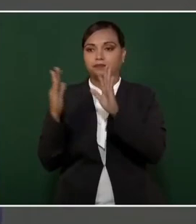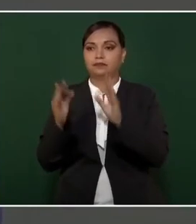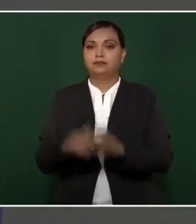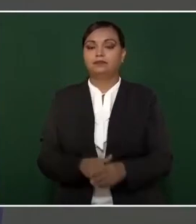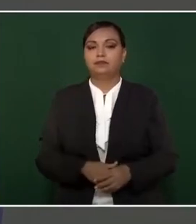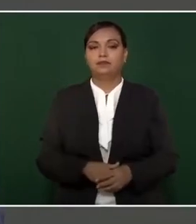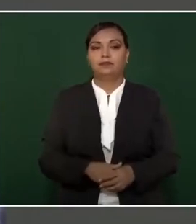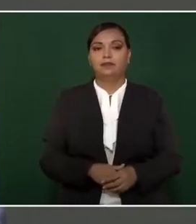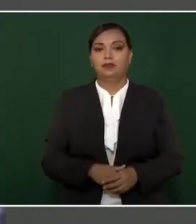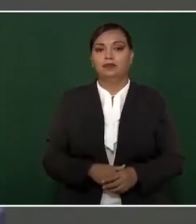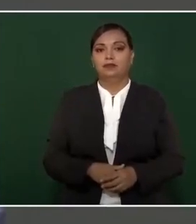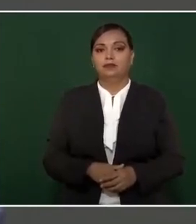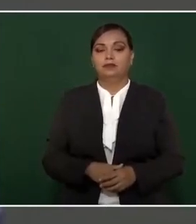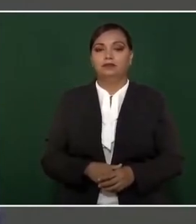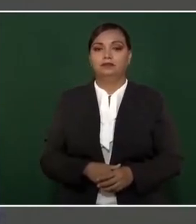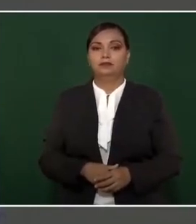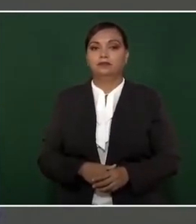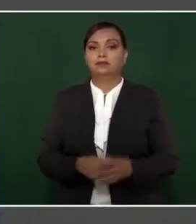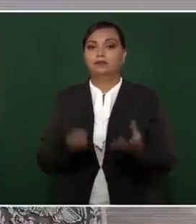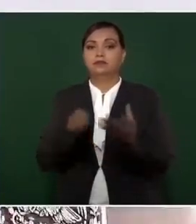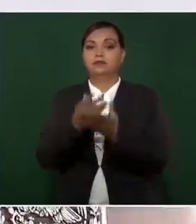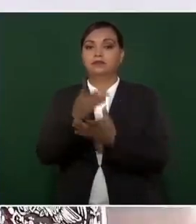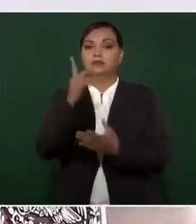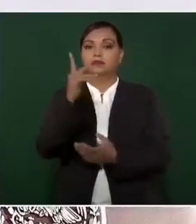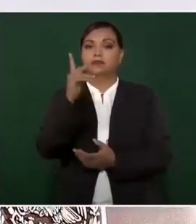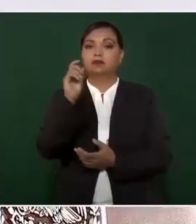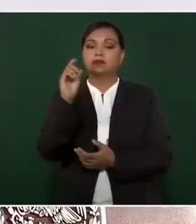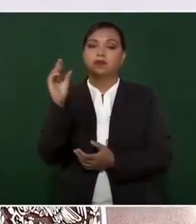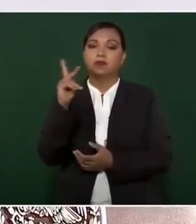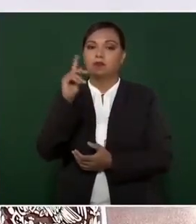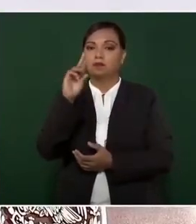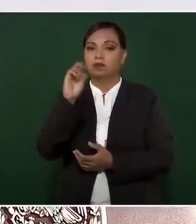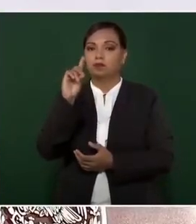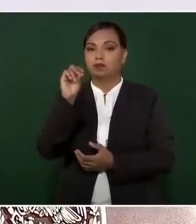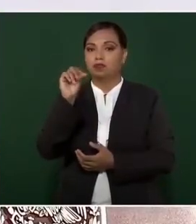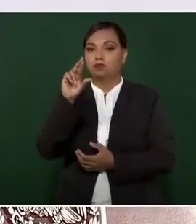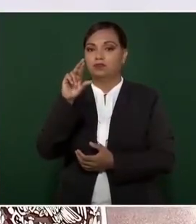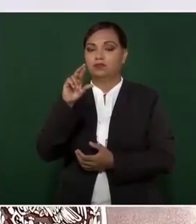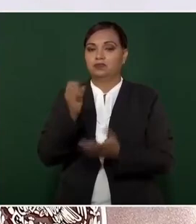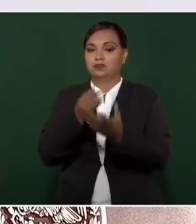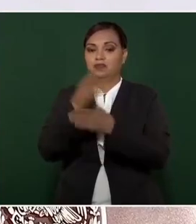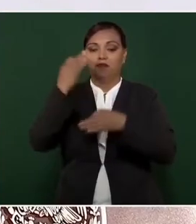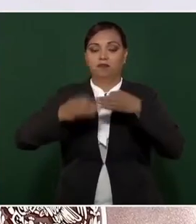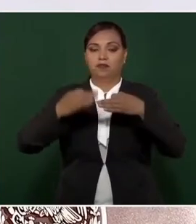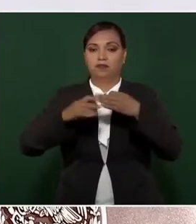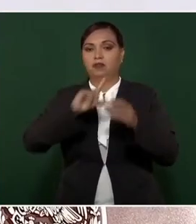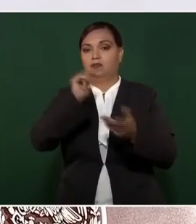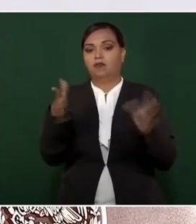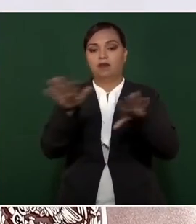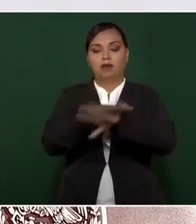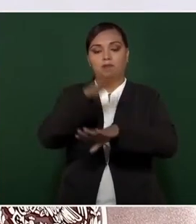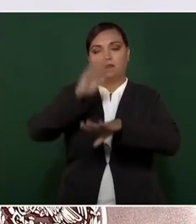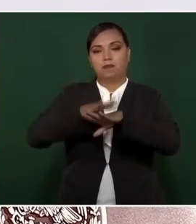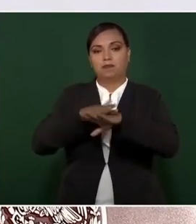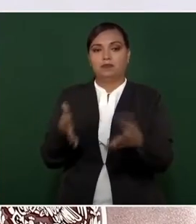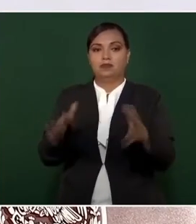salió el procurador, desde luego, hubieron otros cambios,